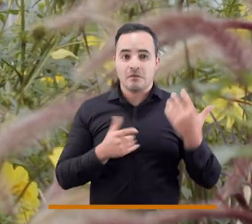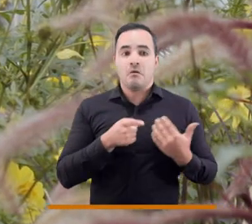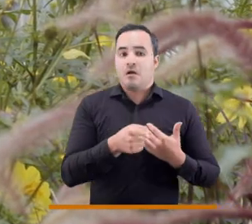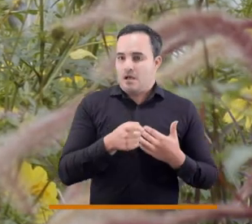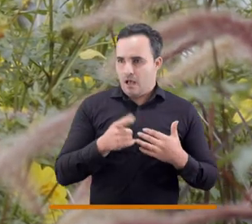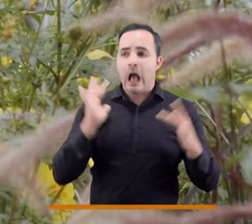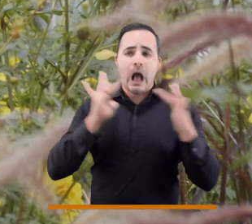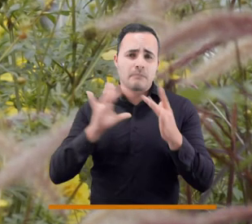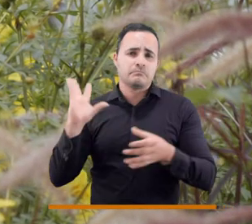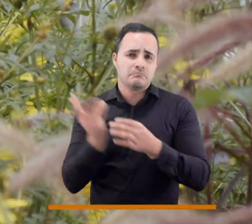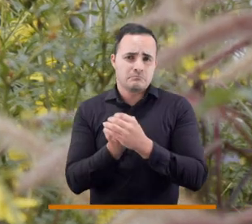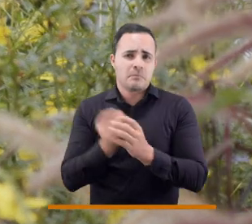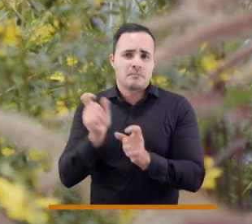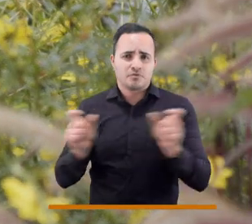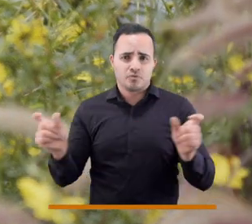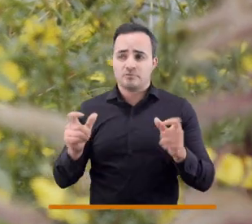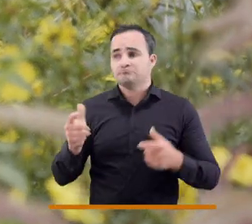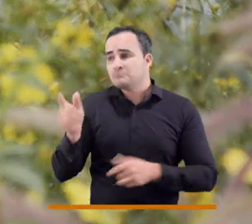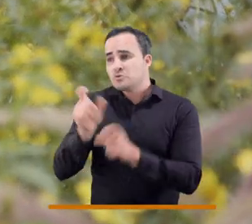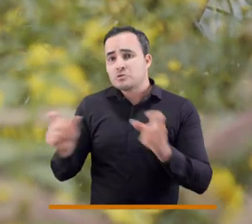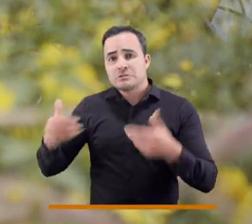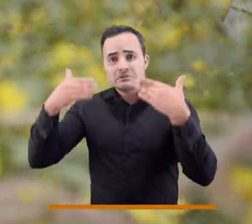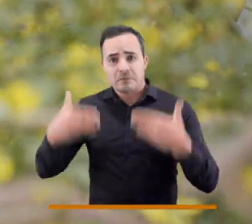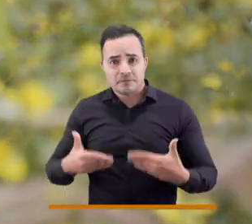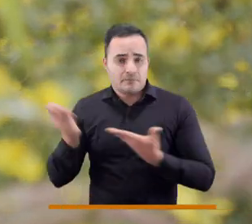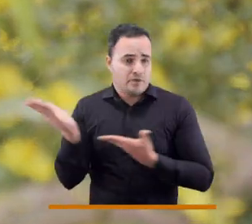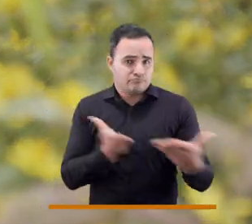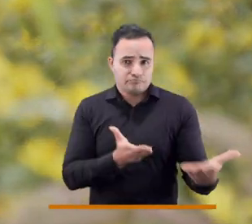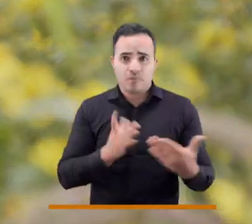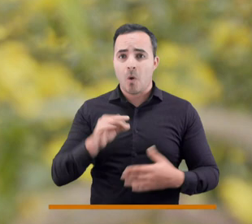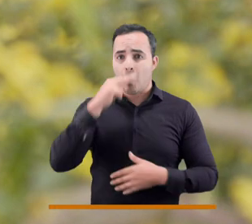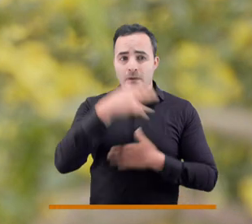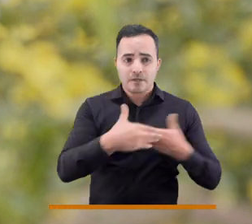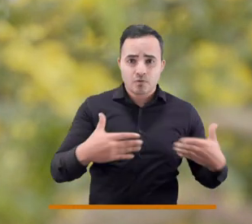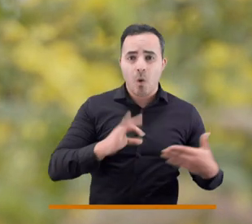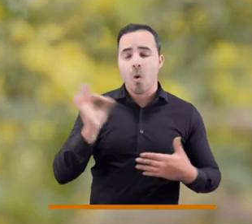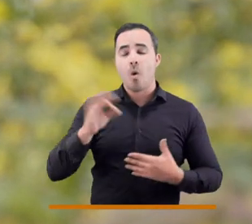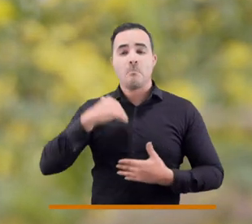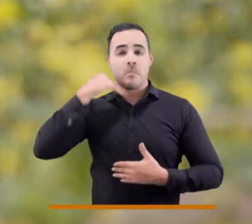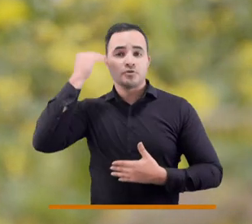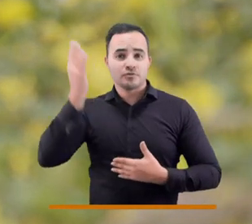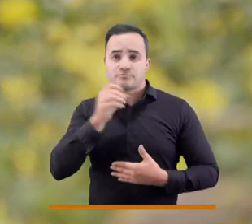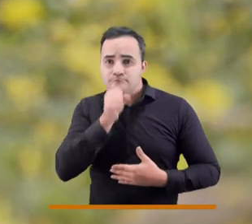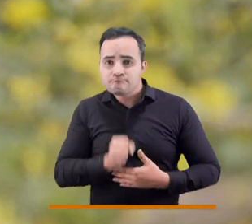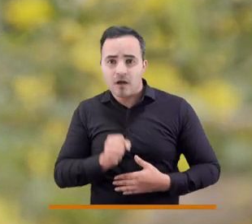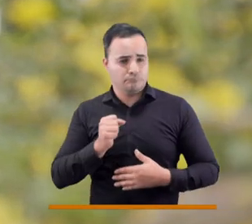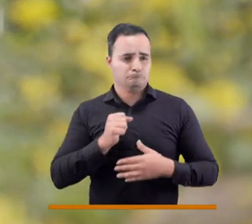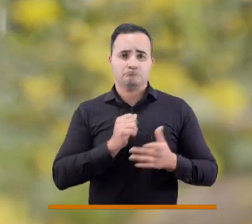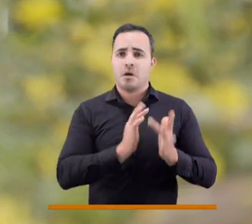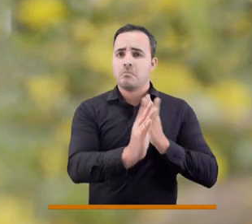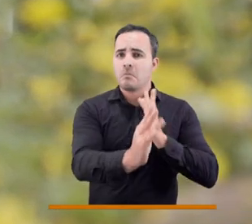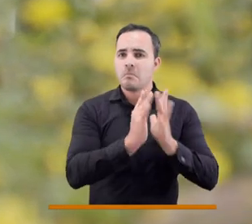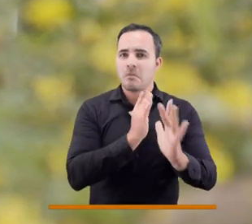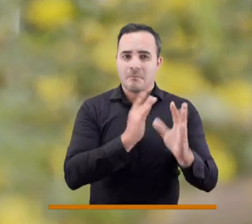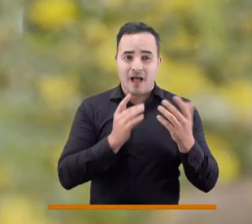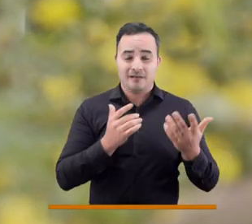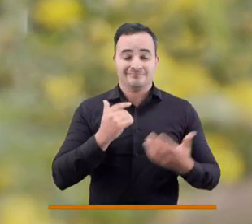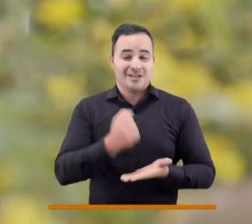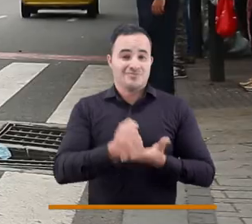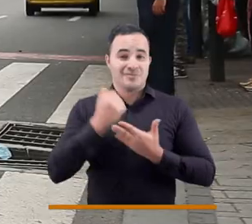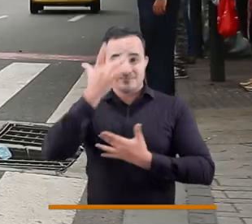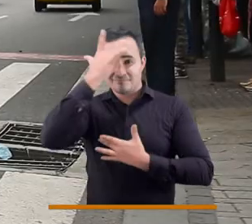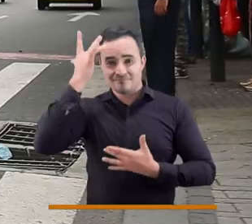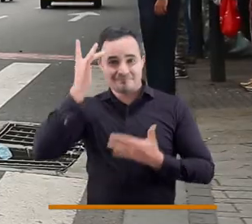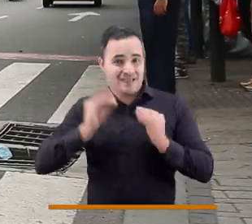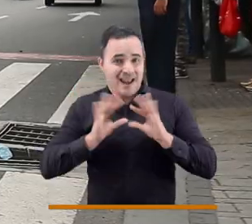espacios incluyentes donde las personas con discapacidad, los niños, los adultos mayores puedan desplazarse. Eso va a contribuir a la